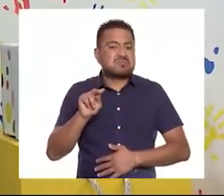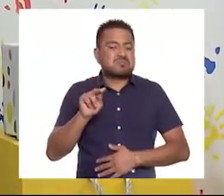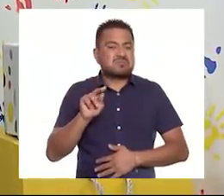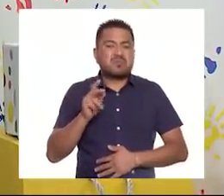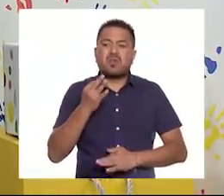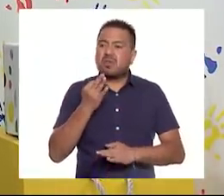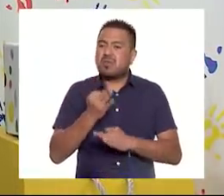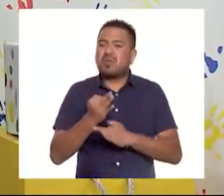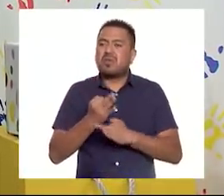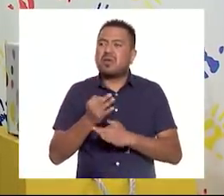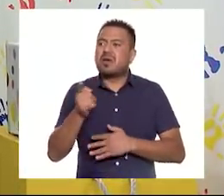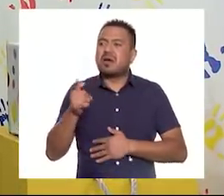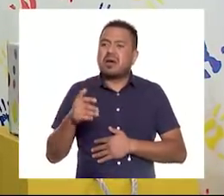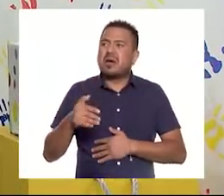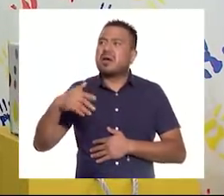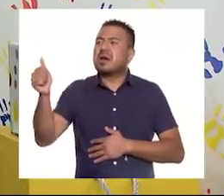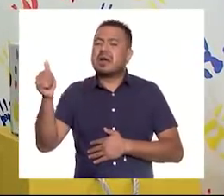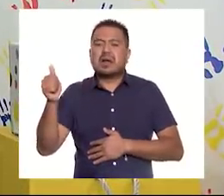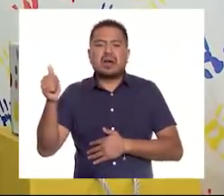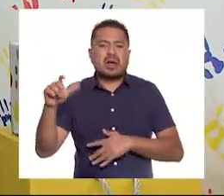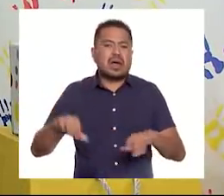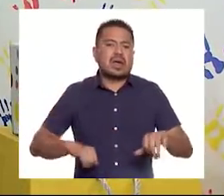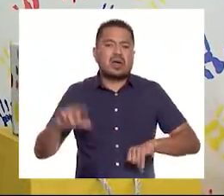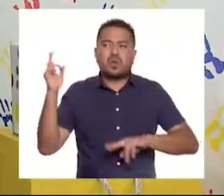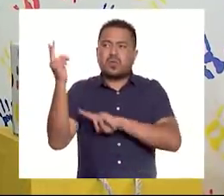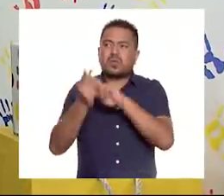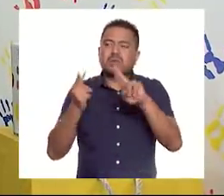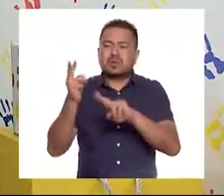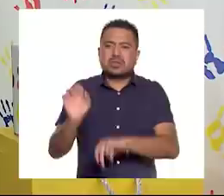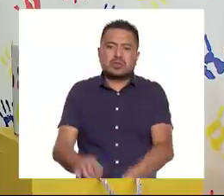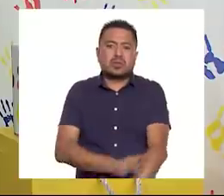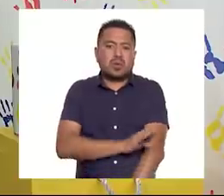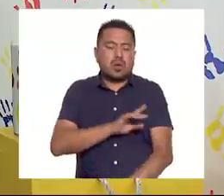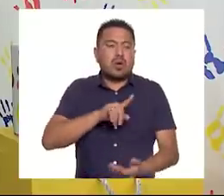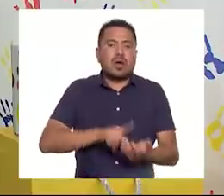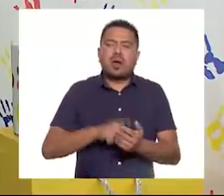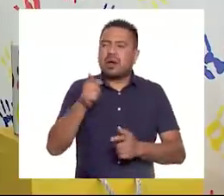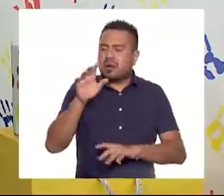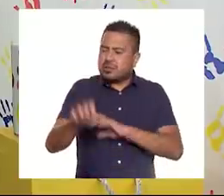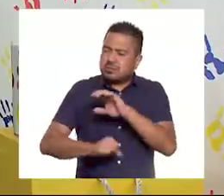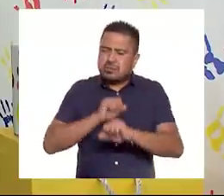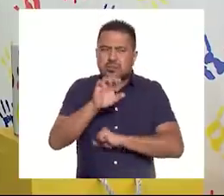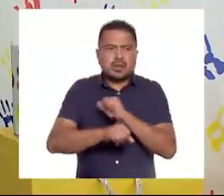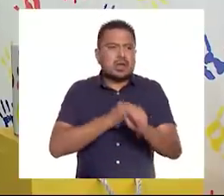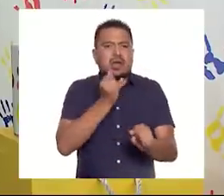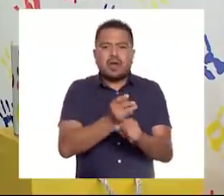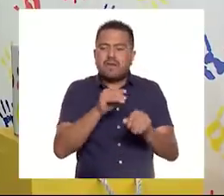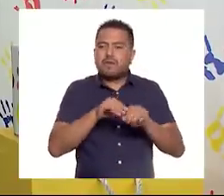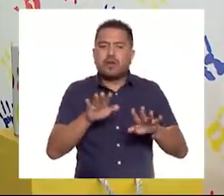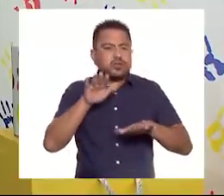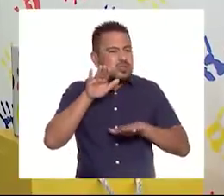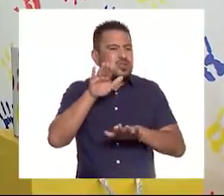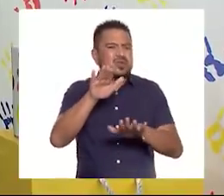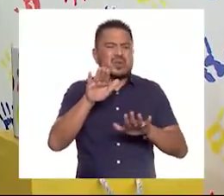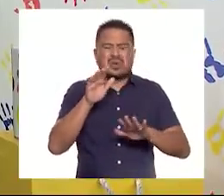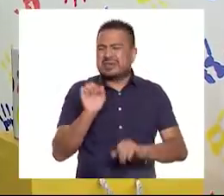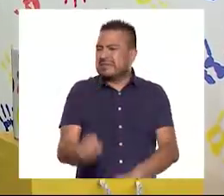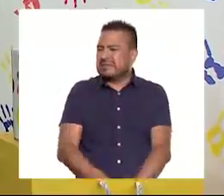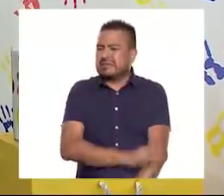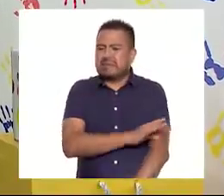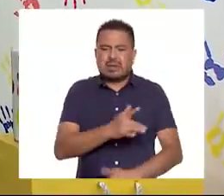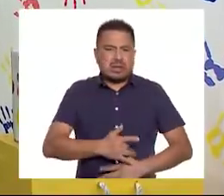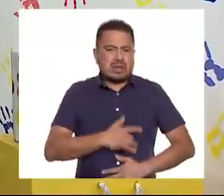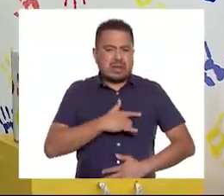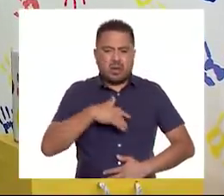Están en una misión en el universo de las emociones. Fueron a recabar información acerca de la inmensidad de emociones